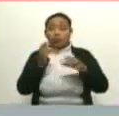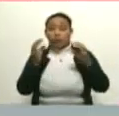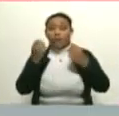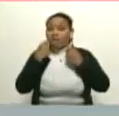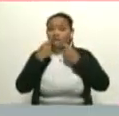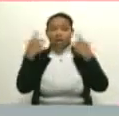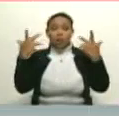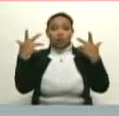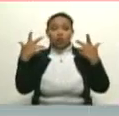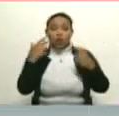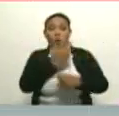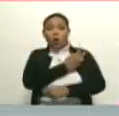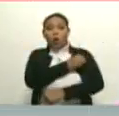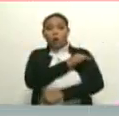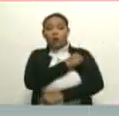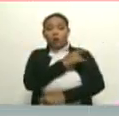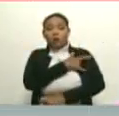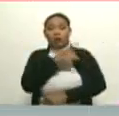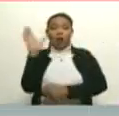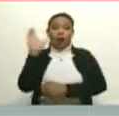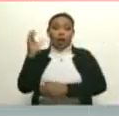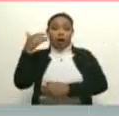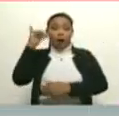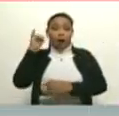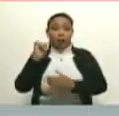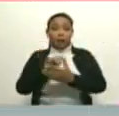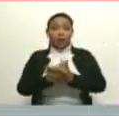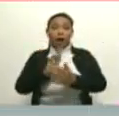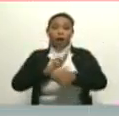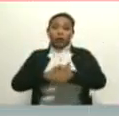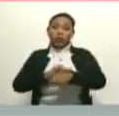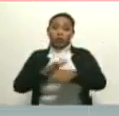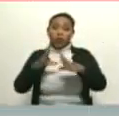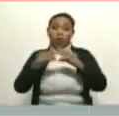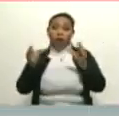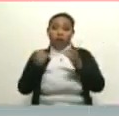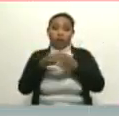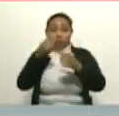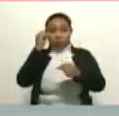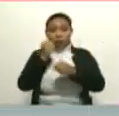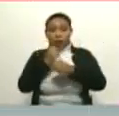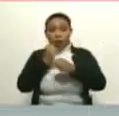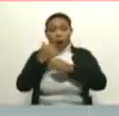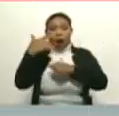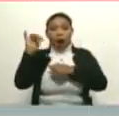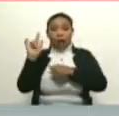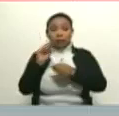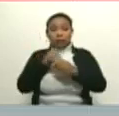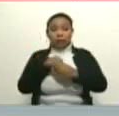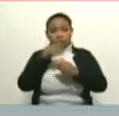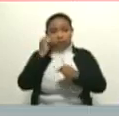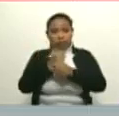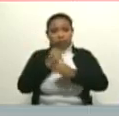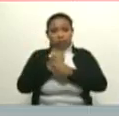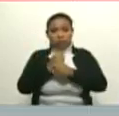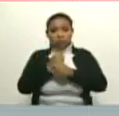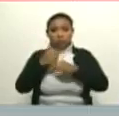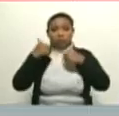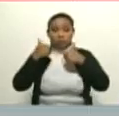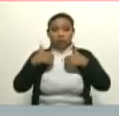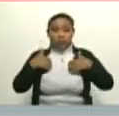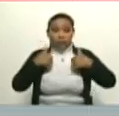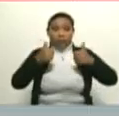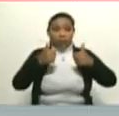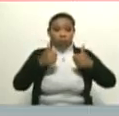Universitario de Caracas, el doctor Mauricio y todo su equipo de trabajo, que es maravilloso, salvando